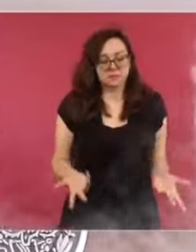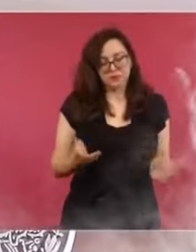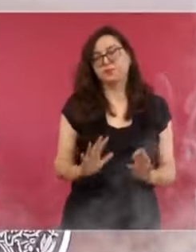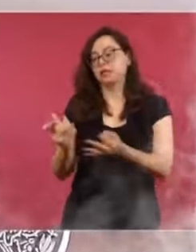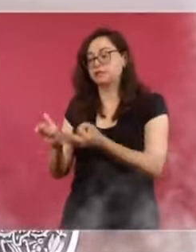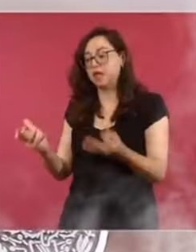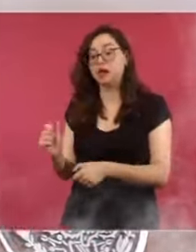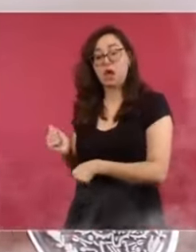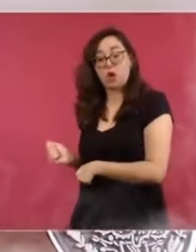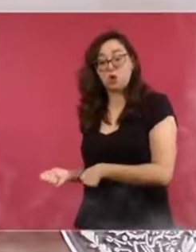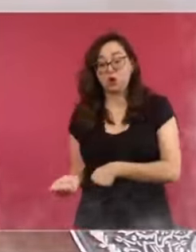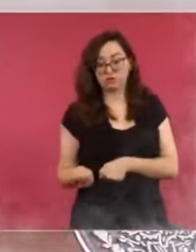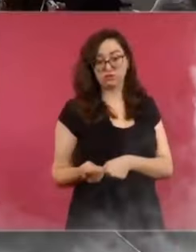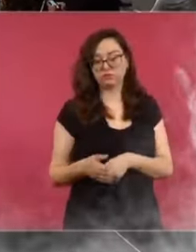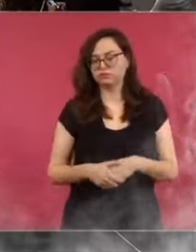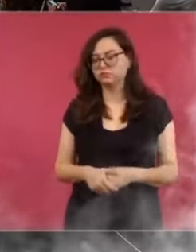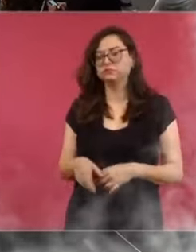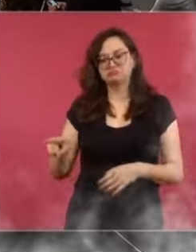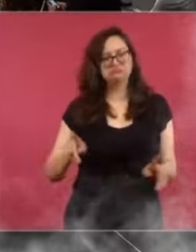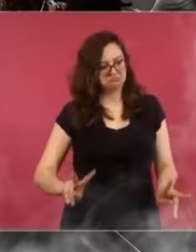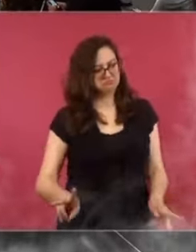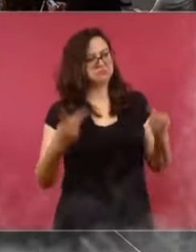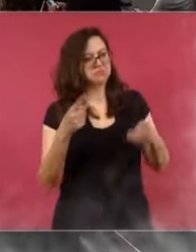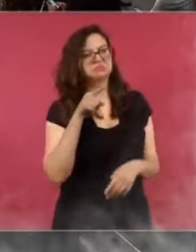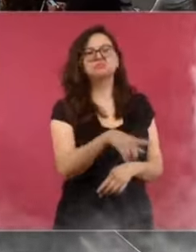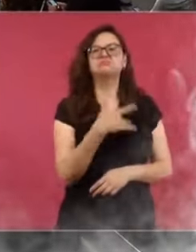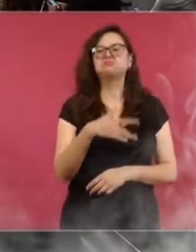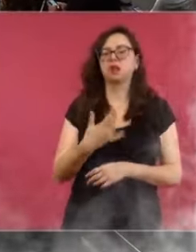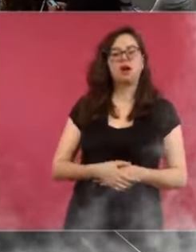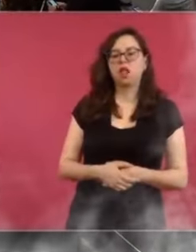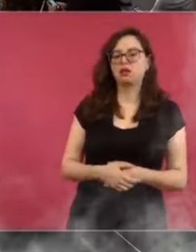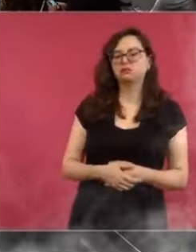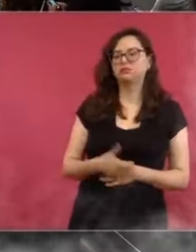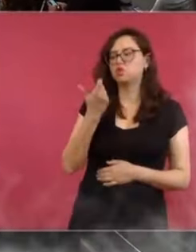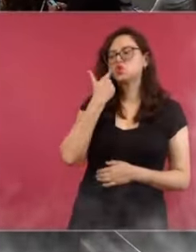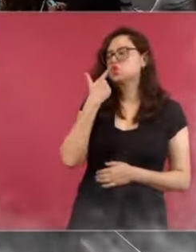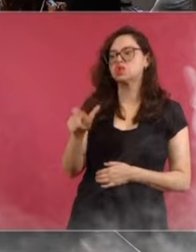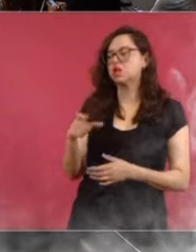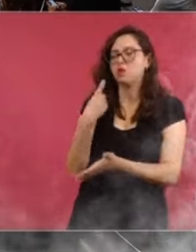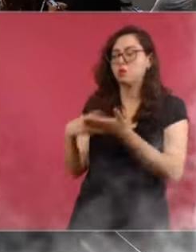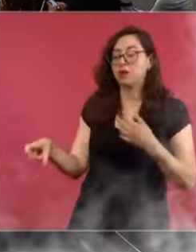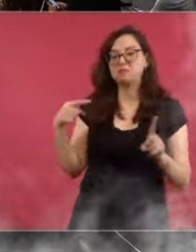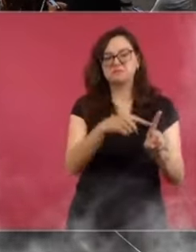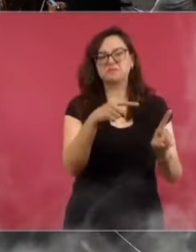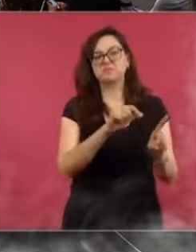adquirirlo, hablan con una persona que había trabajado en Fonatur,